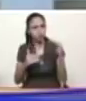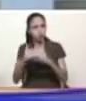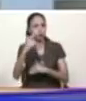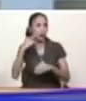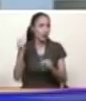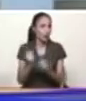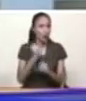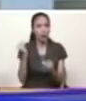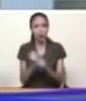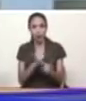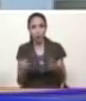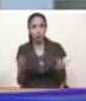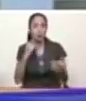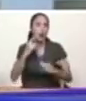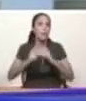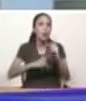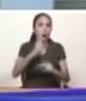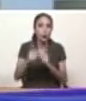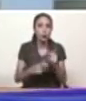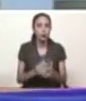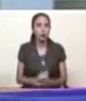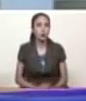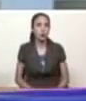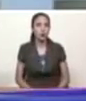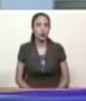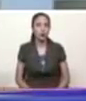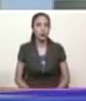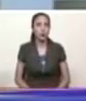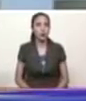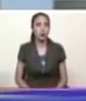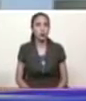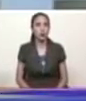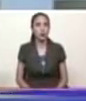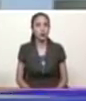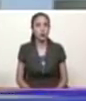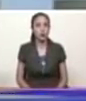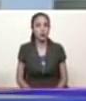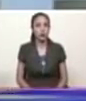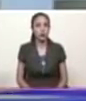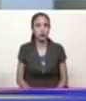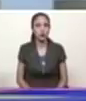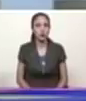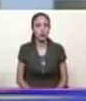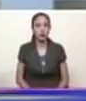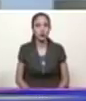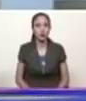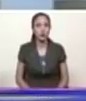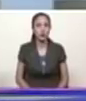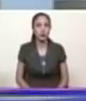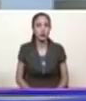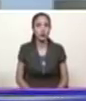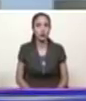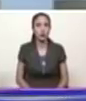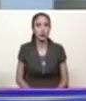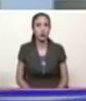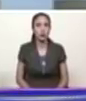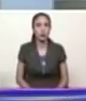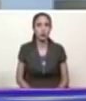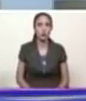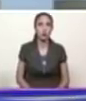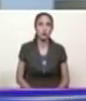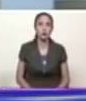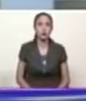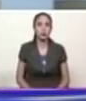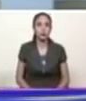trabajo a la producción a la Venezuela de verdad esta es la Venezuela de verdad señor Mike Pence no la